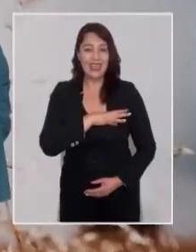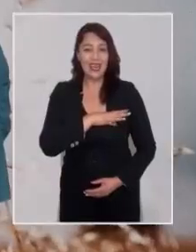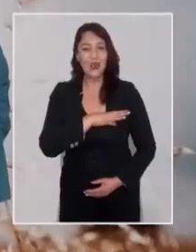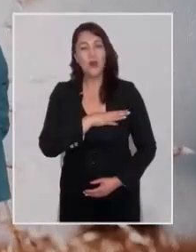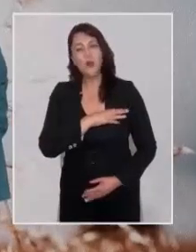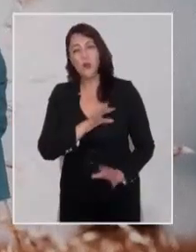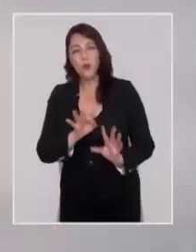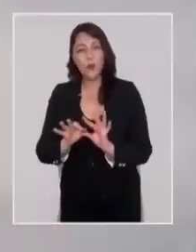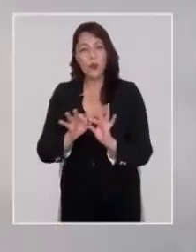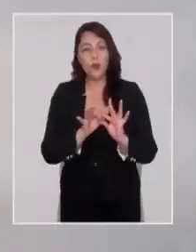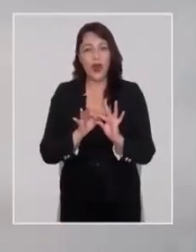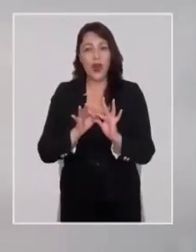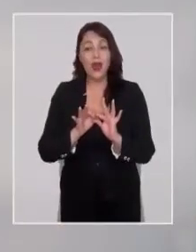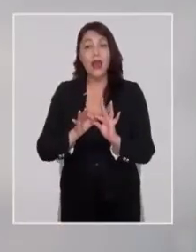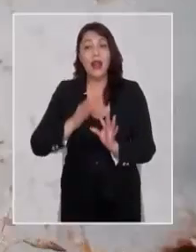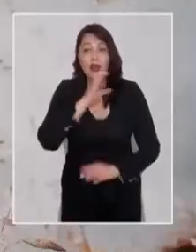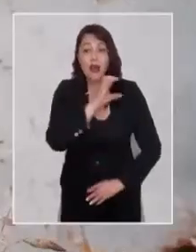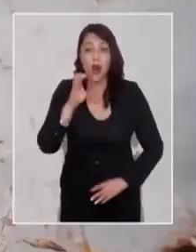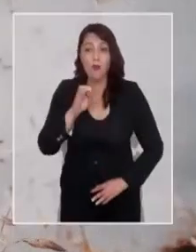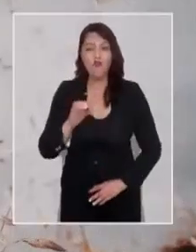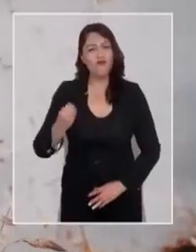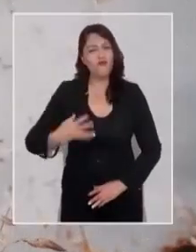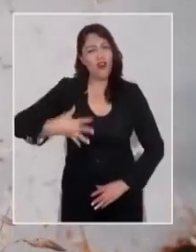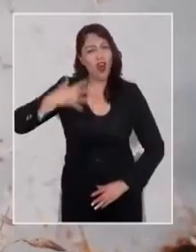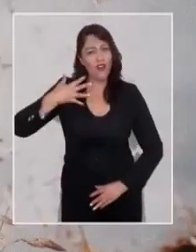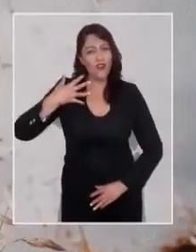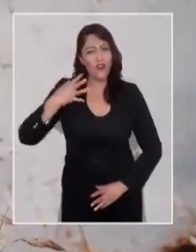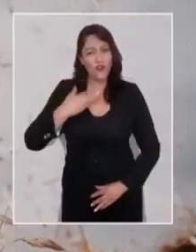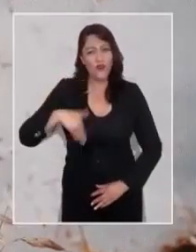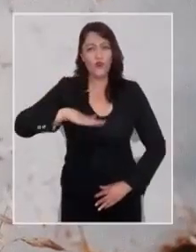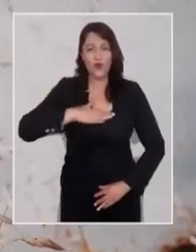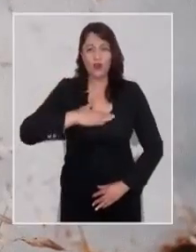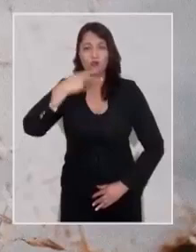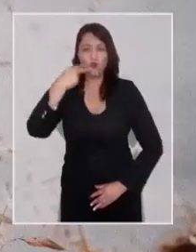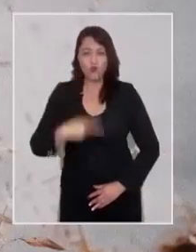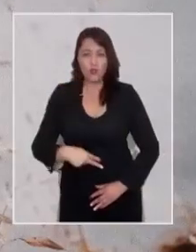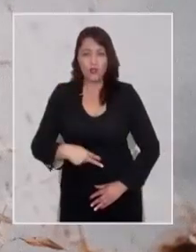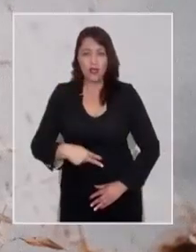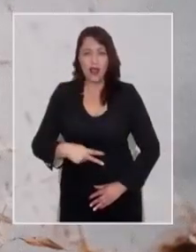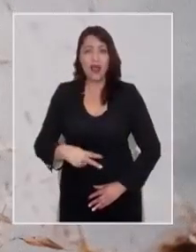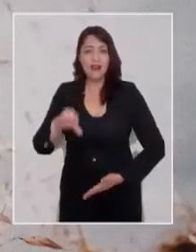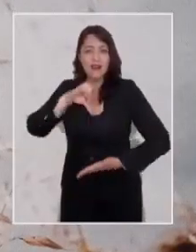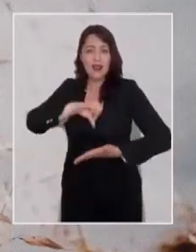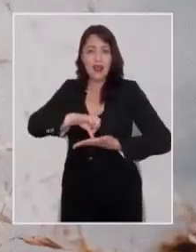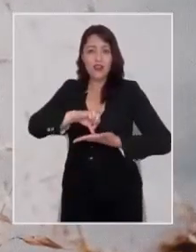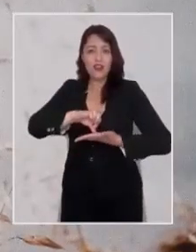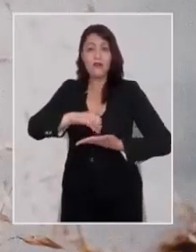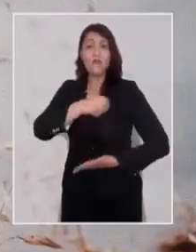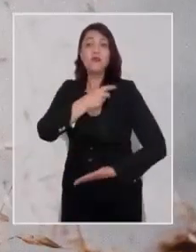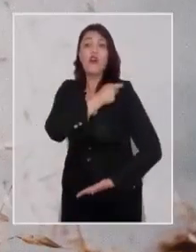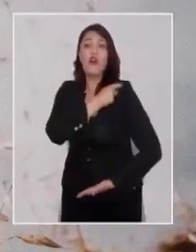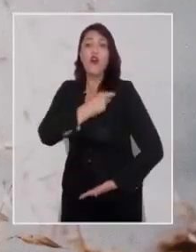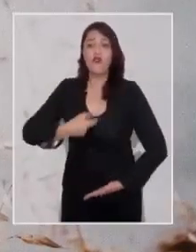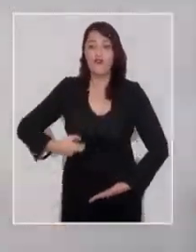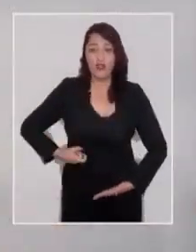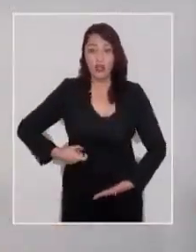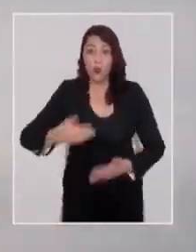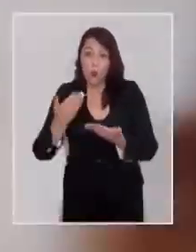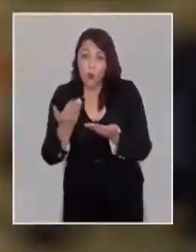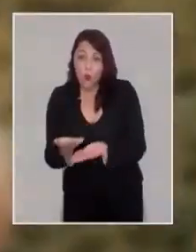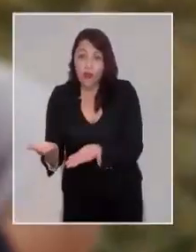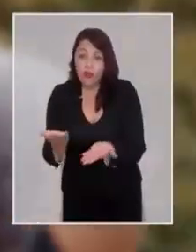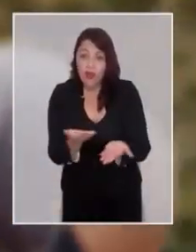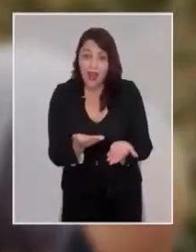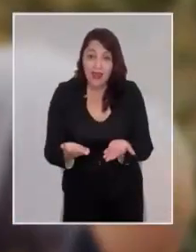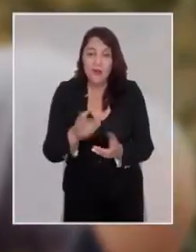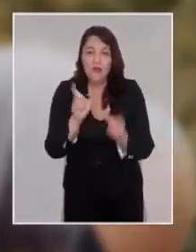Chile no es Chile sin el mundo rural. Porque valoro lo nuestro. Me comprometo a que en el centro de mi gobierno estarán ustedes. La